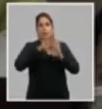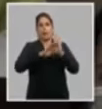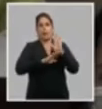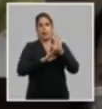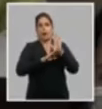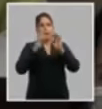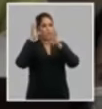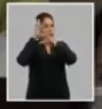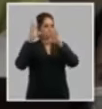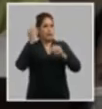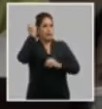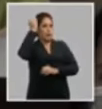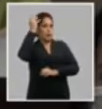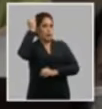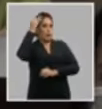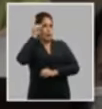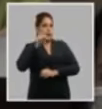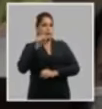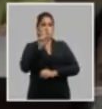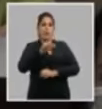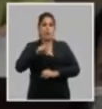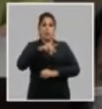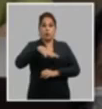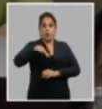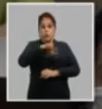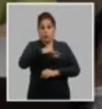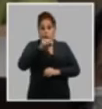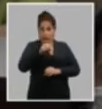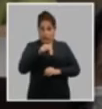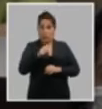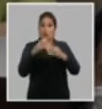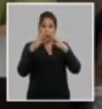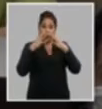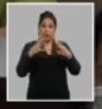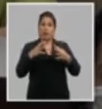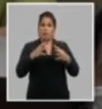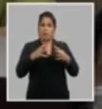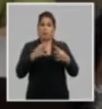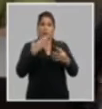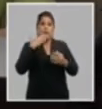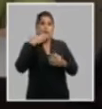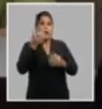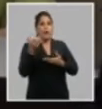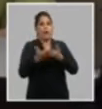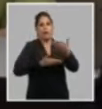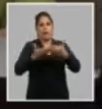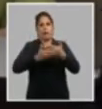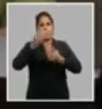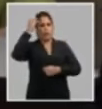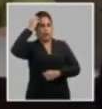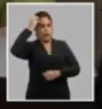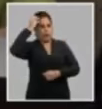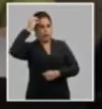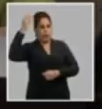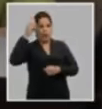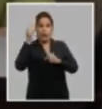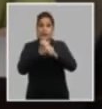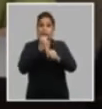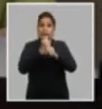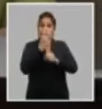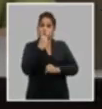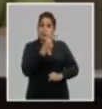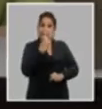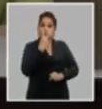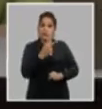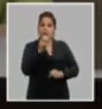programas de ciencia e innovación en las ciencias sociales por lo que esto tributa a una mejor gestión de gobierno y al tratamiento de